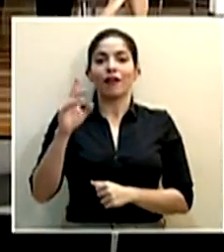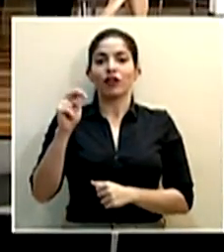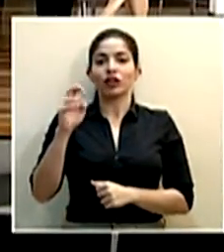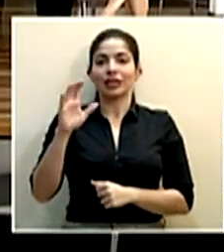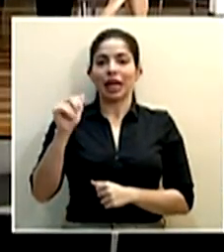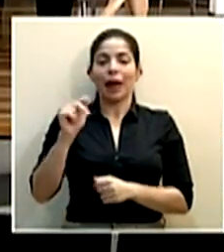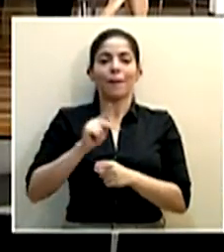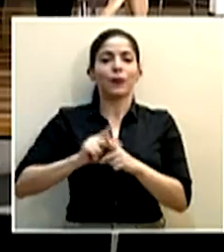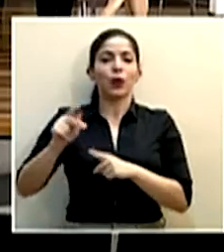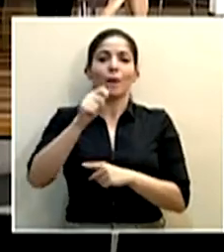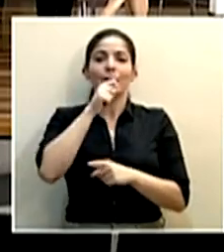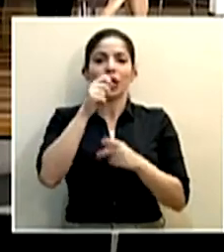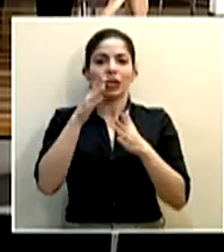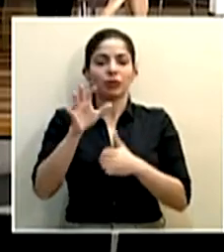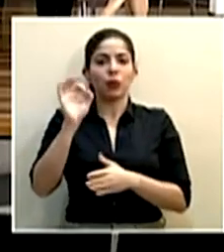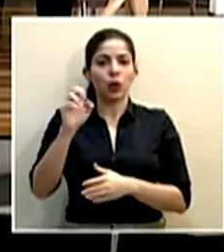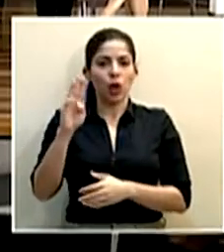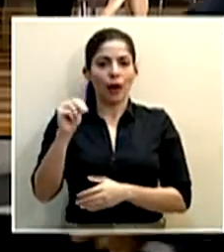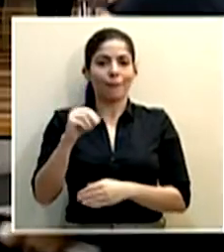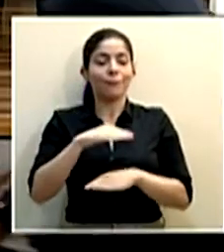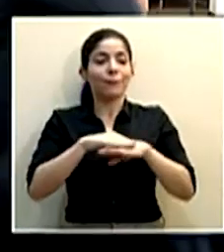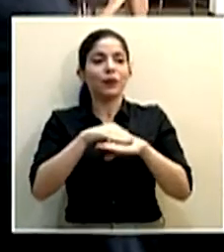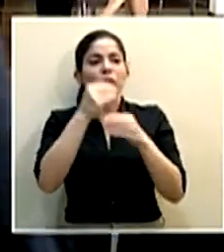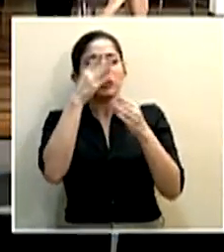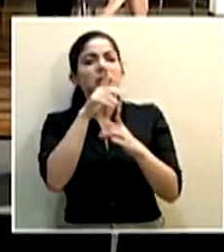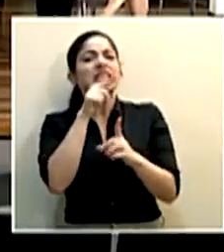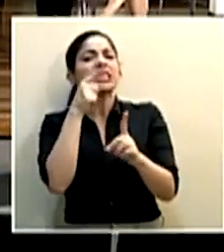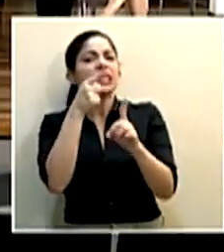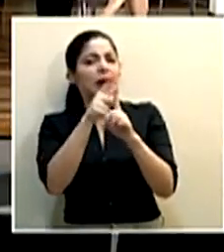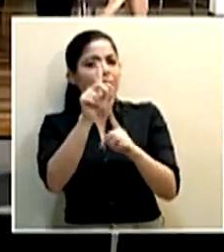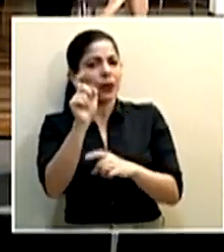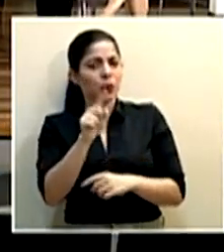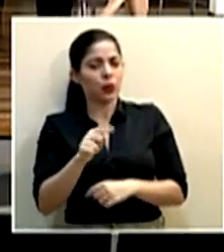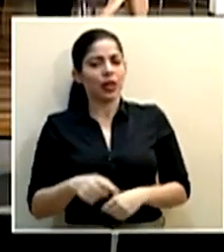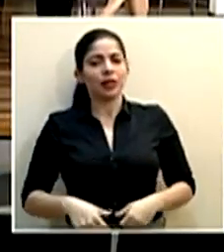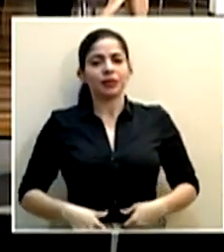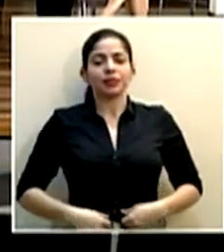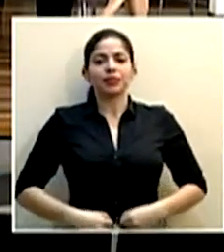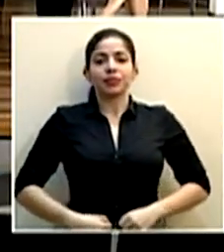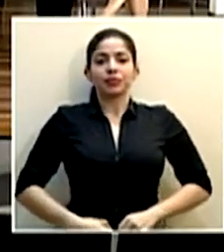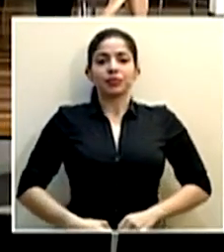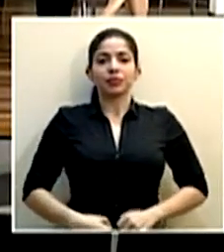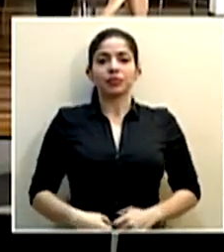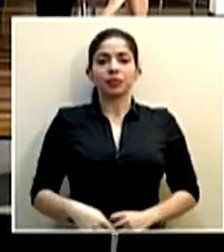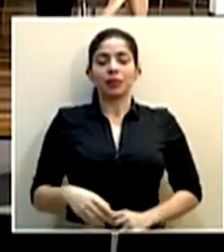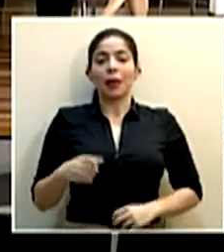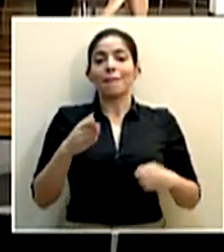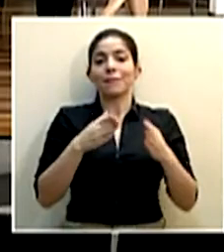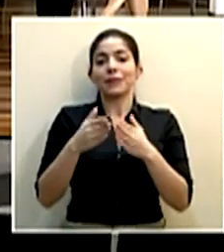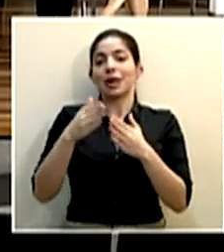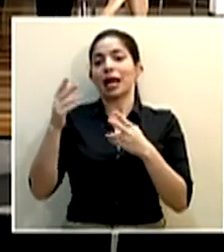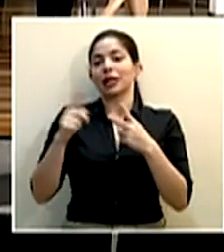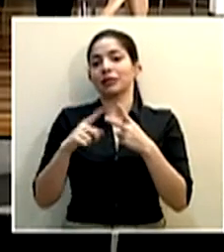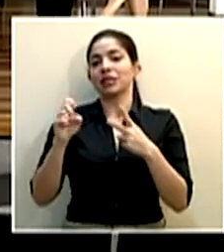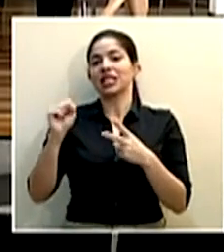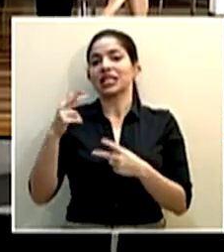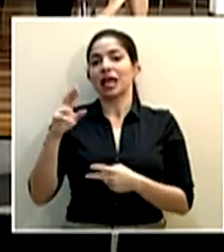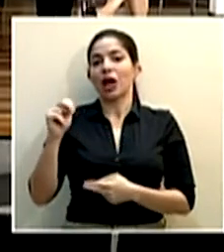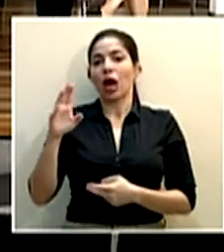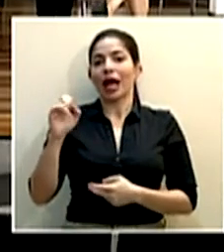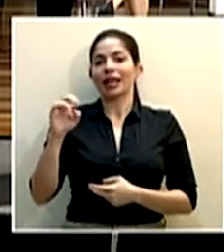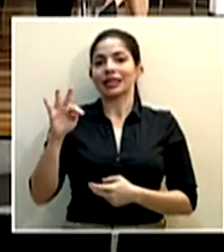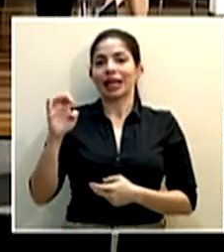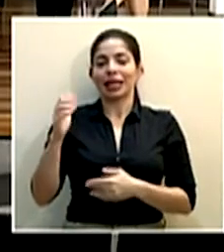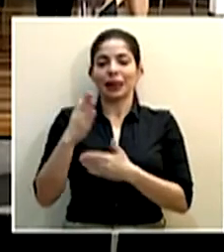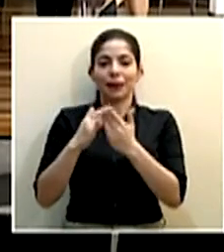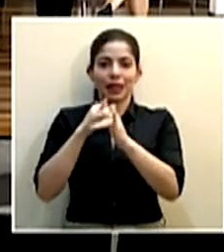puroperiodismo.com. Por favor, indicar hacia quién estaría dirigida su consulta y se prepara Charon Cascante del Medio Diario Extra.